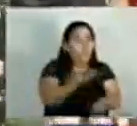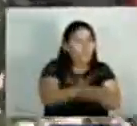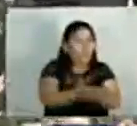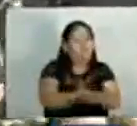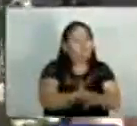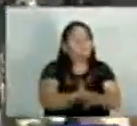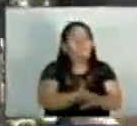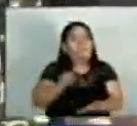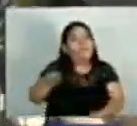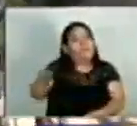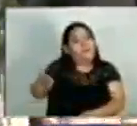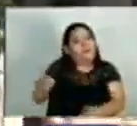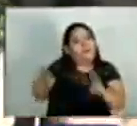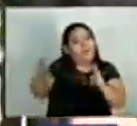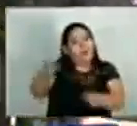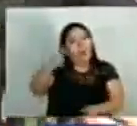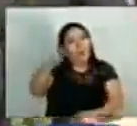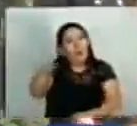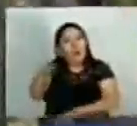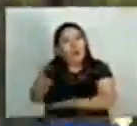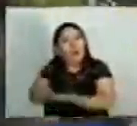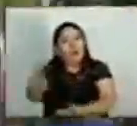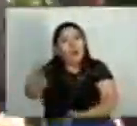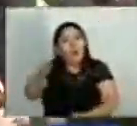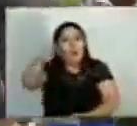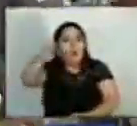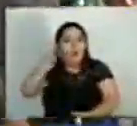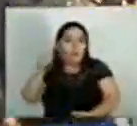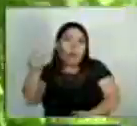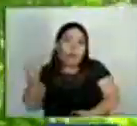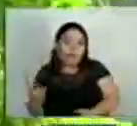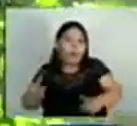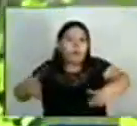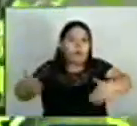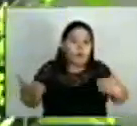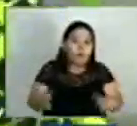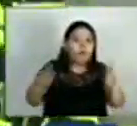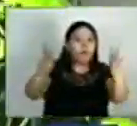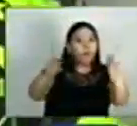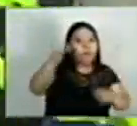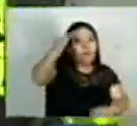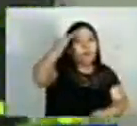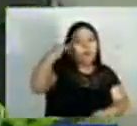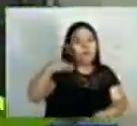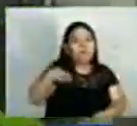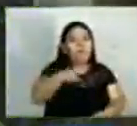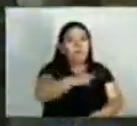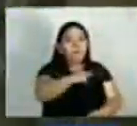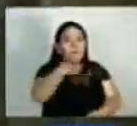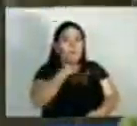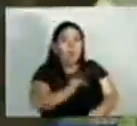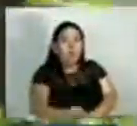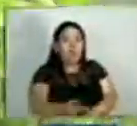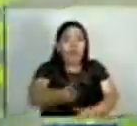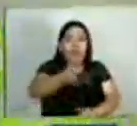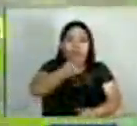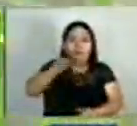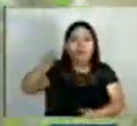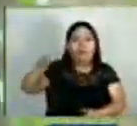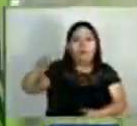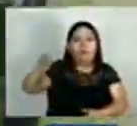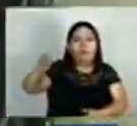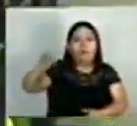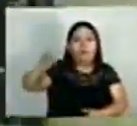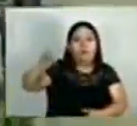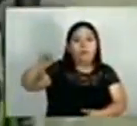suficientes para comprobar la participación de Lazo en el asesinato de la niña, informó Moise